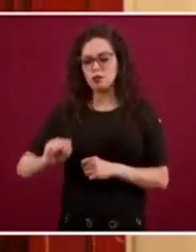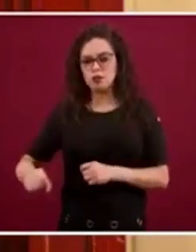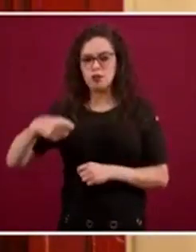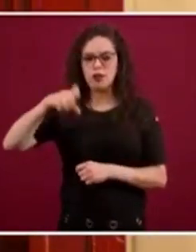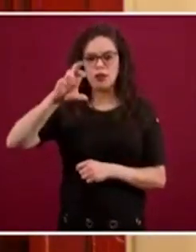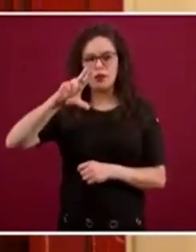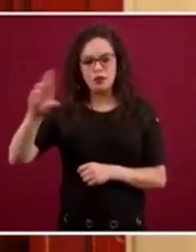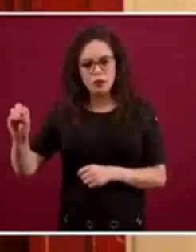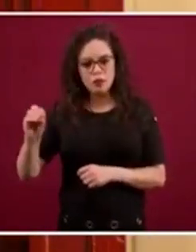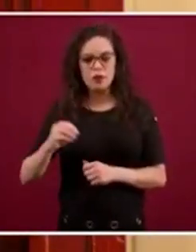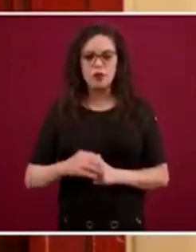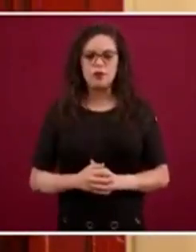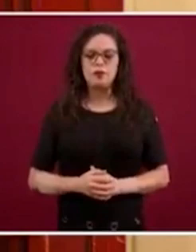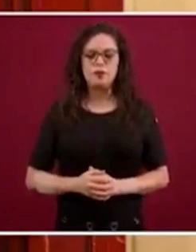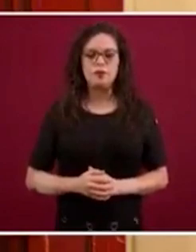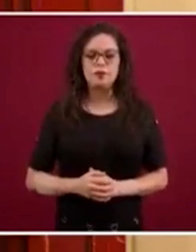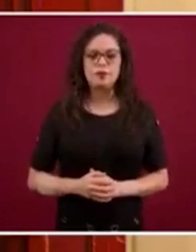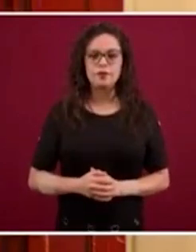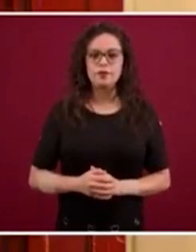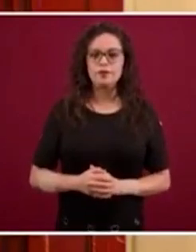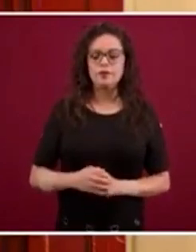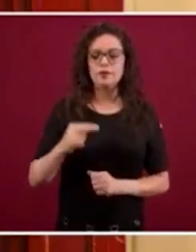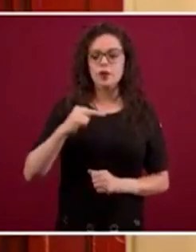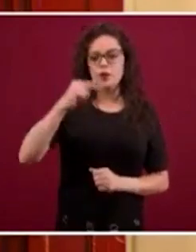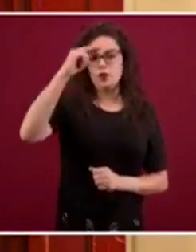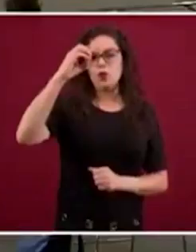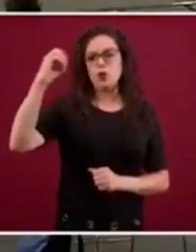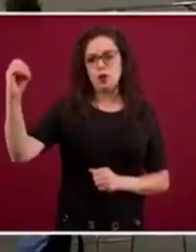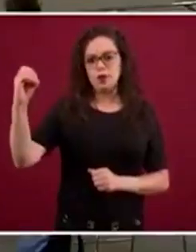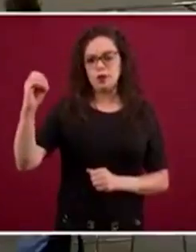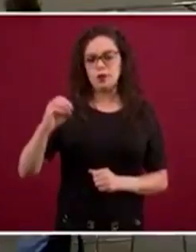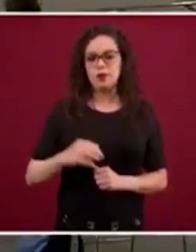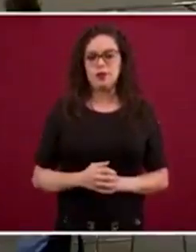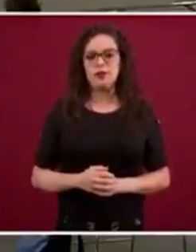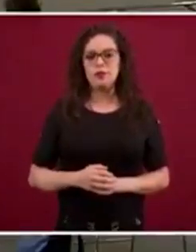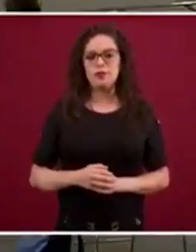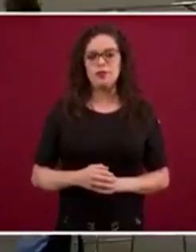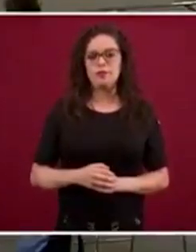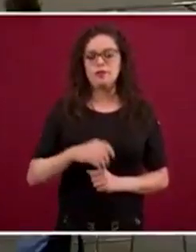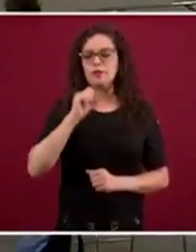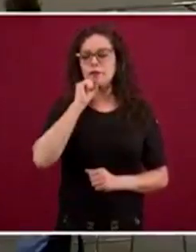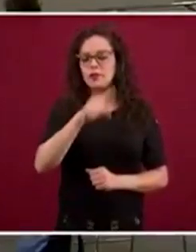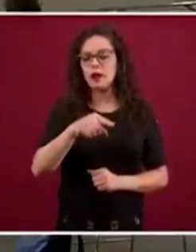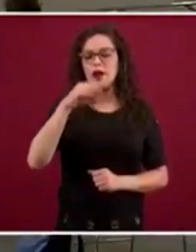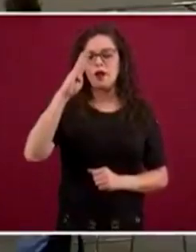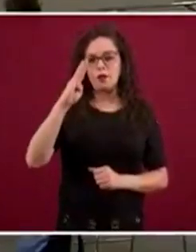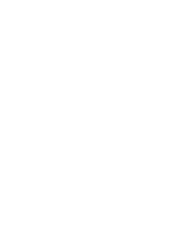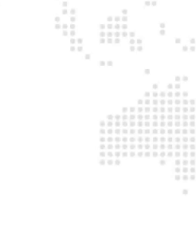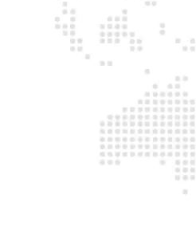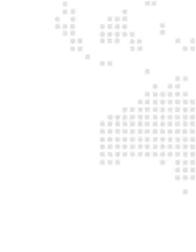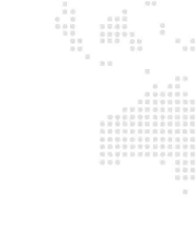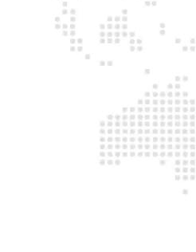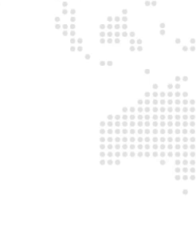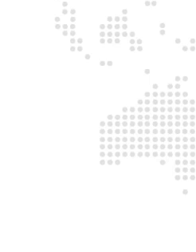estados también del noroeste, como son ambas Baja California y Baja California Sur.